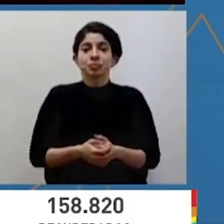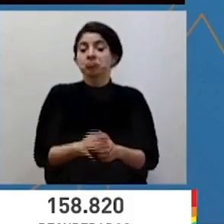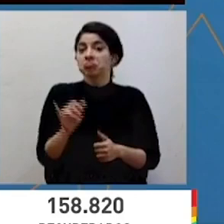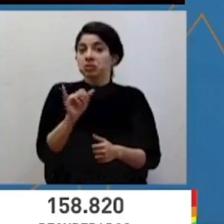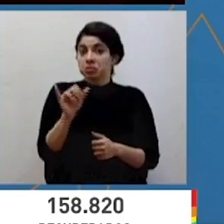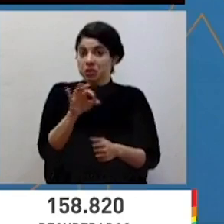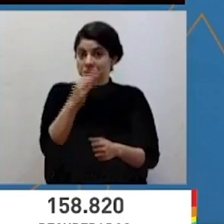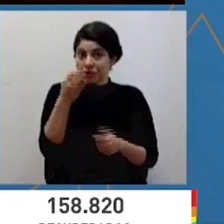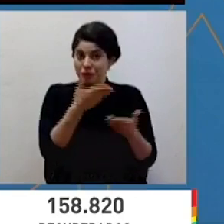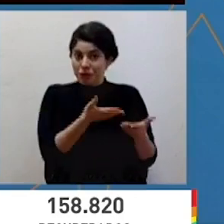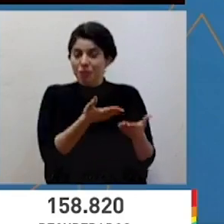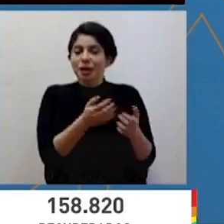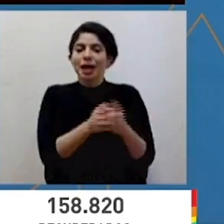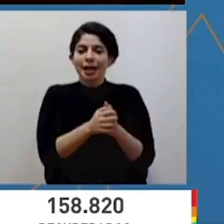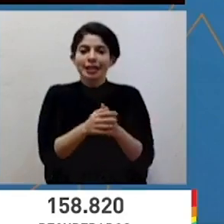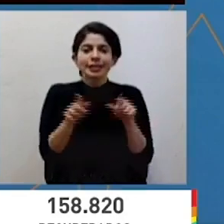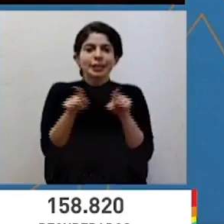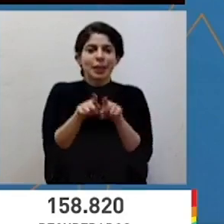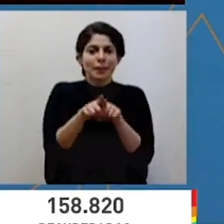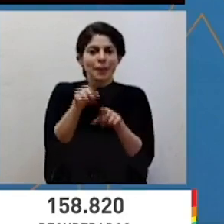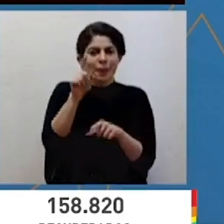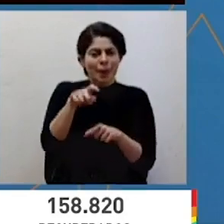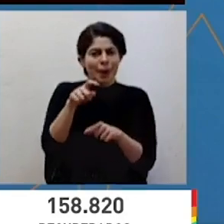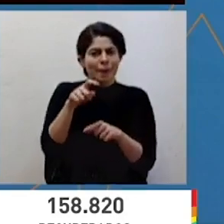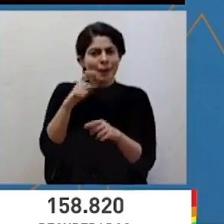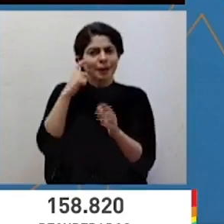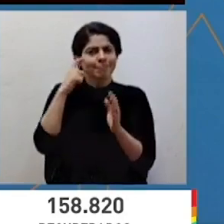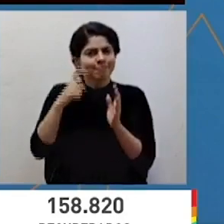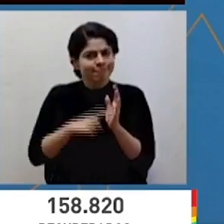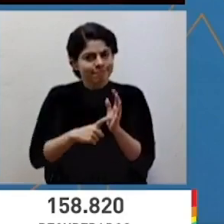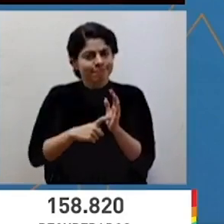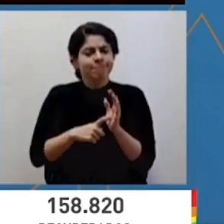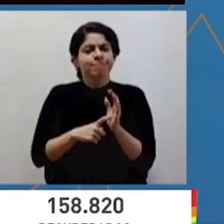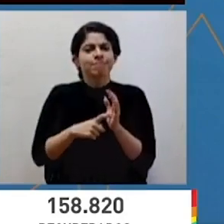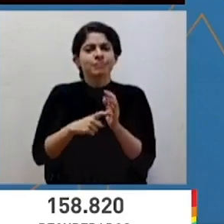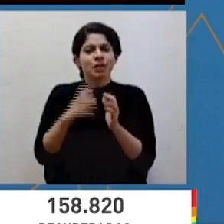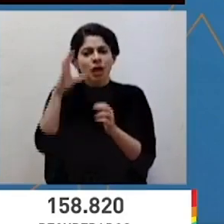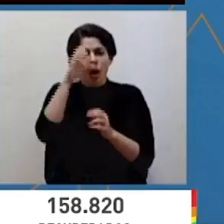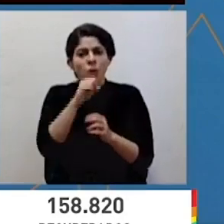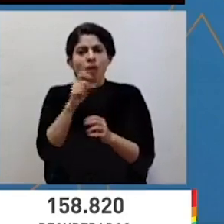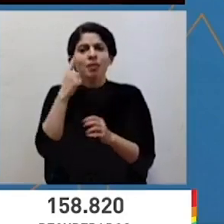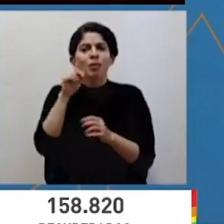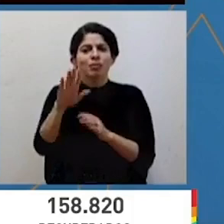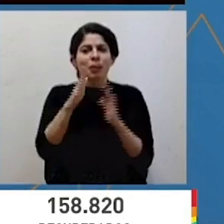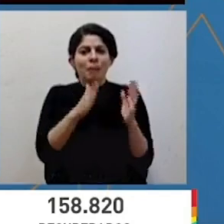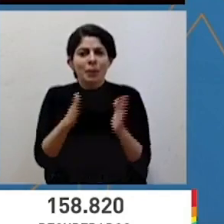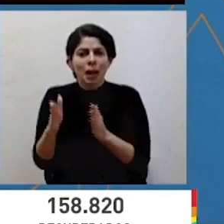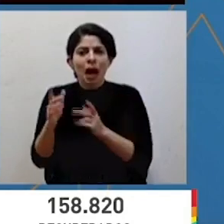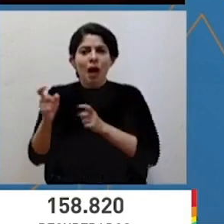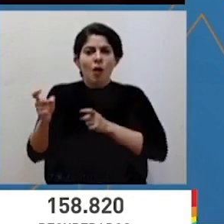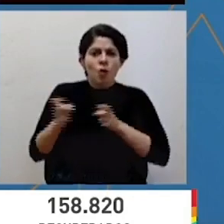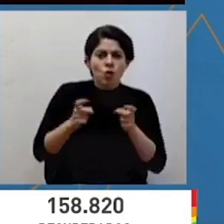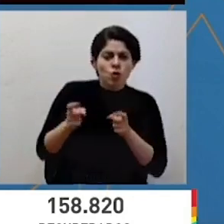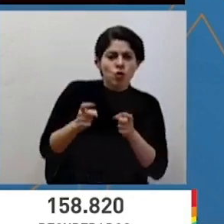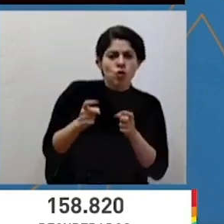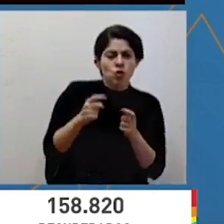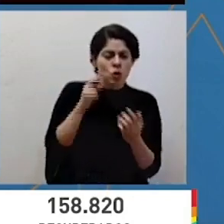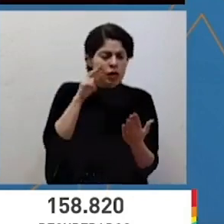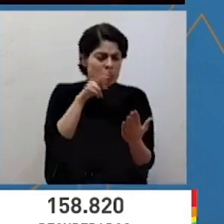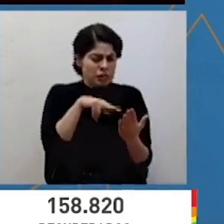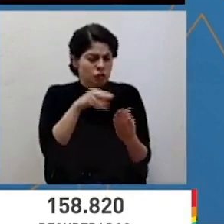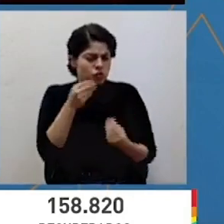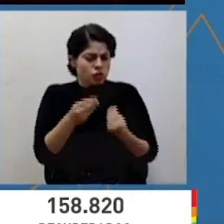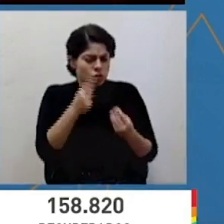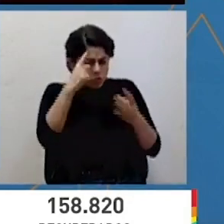Asimismo, también hay que destacar, para efectos de la planificación, del control, de la toma de medidas, de las